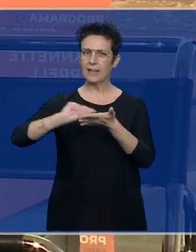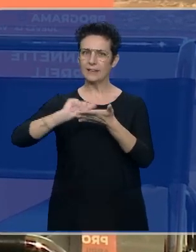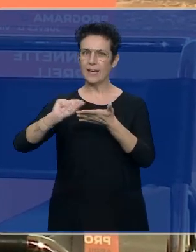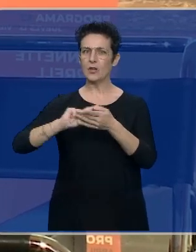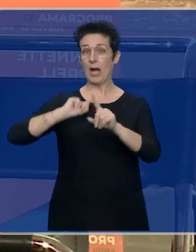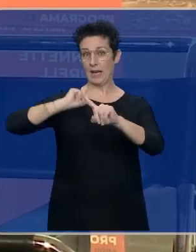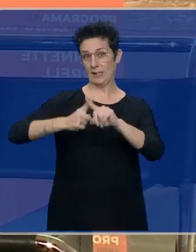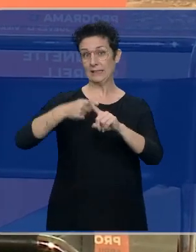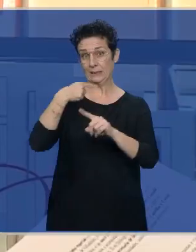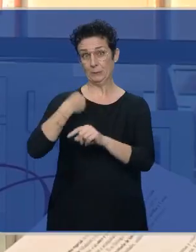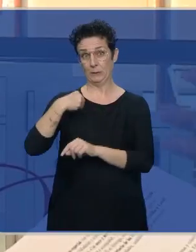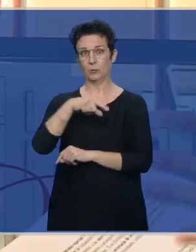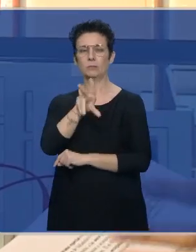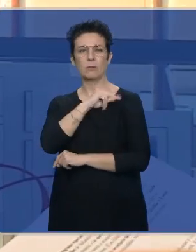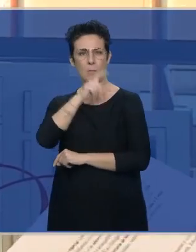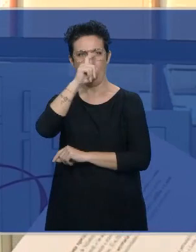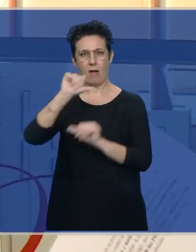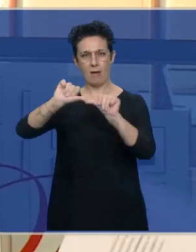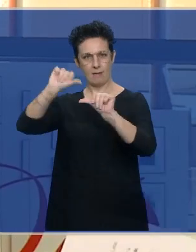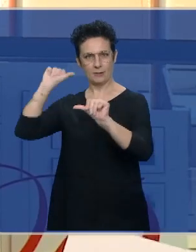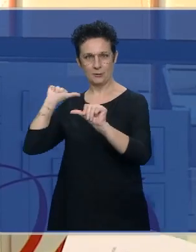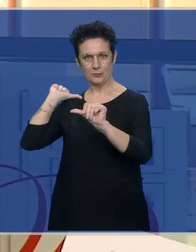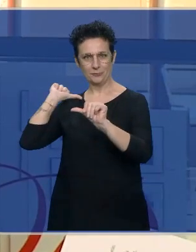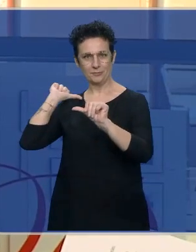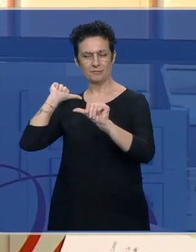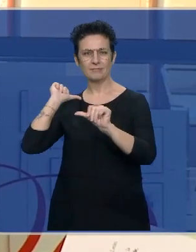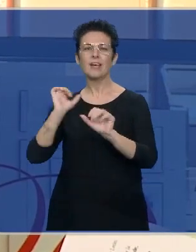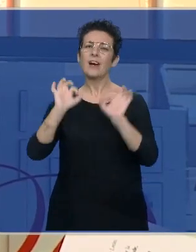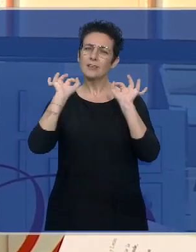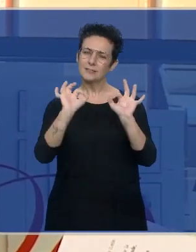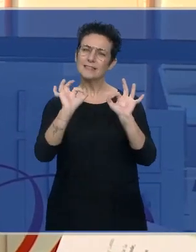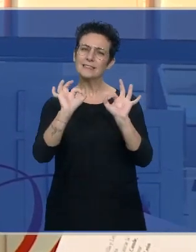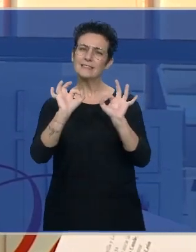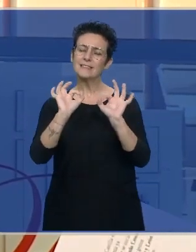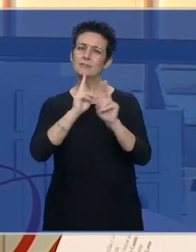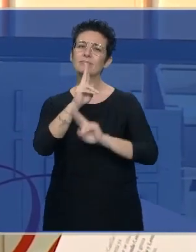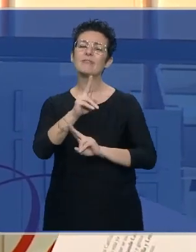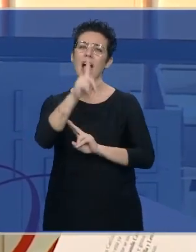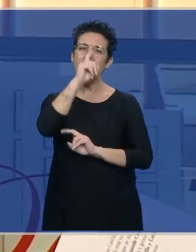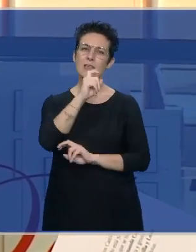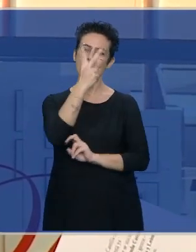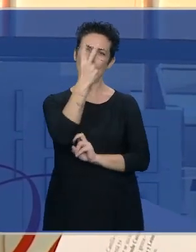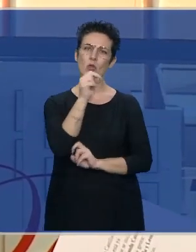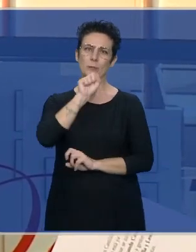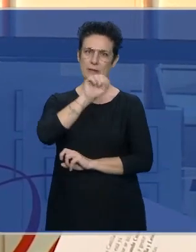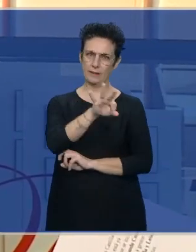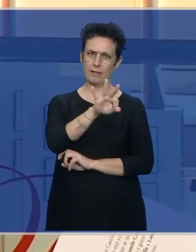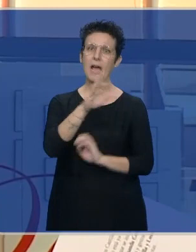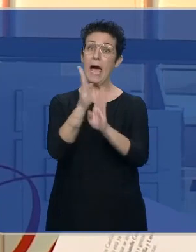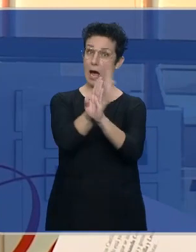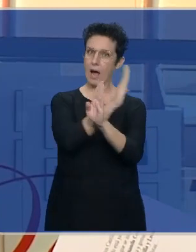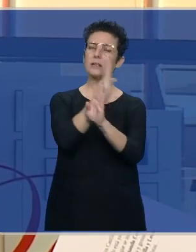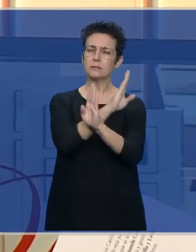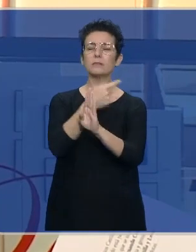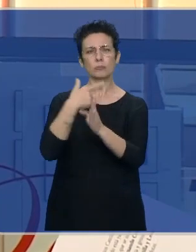de estos premios durante algunos años, ¿verdad? Sí, bueno, concretamente en la edición de 2013, ¿no? Aunque antes había